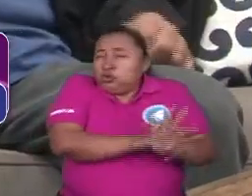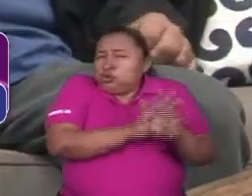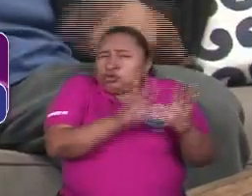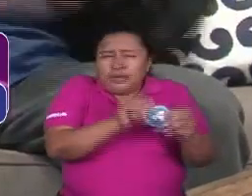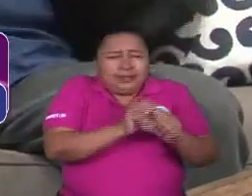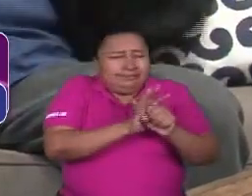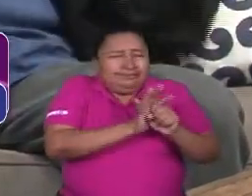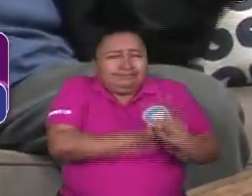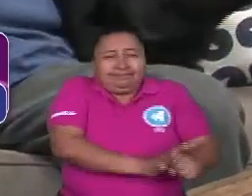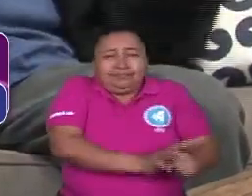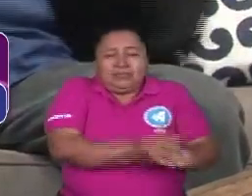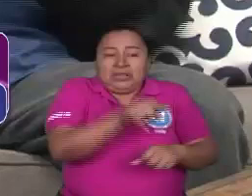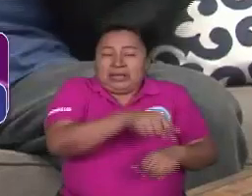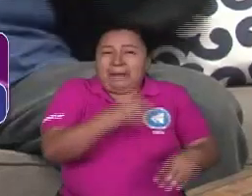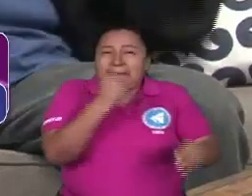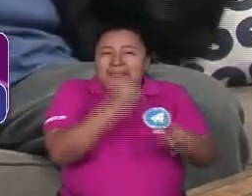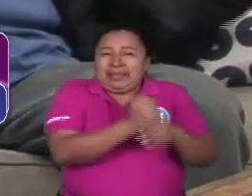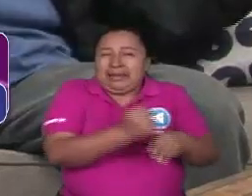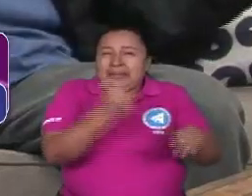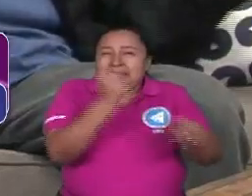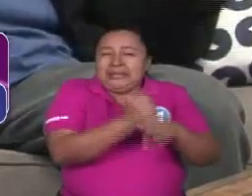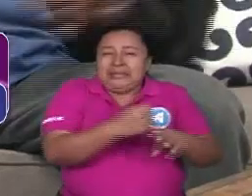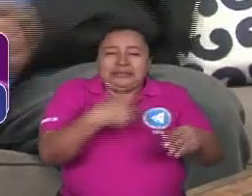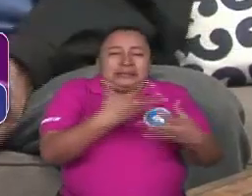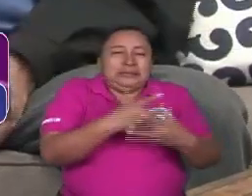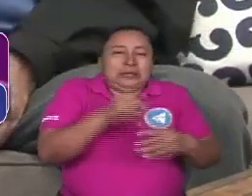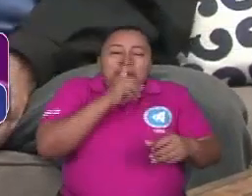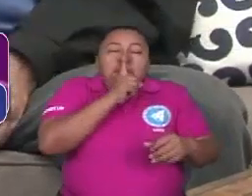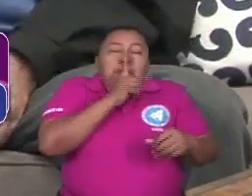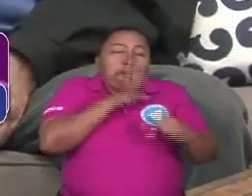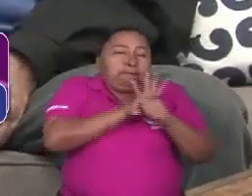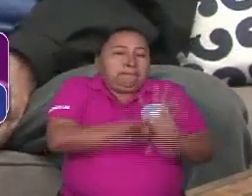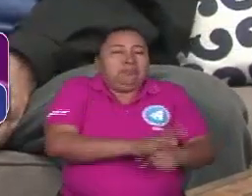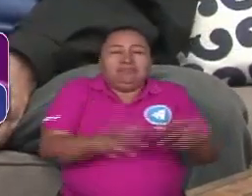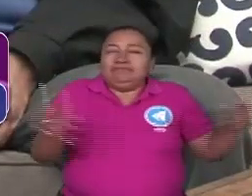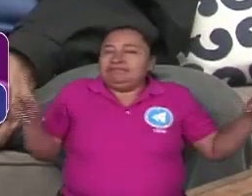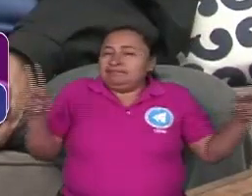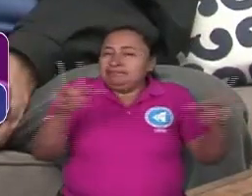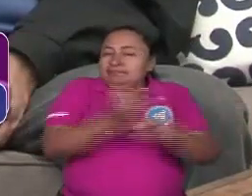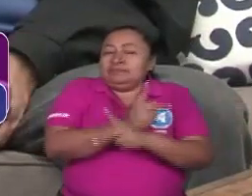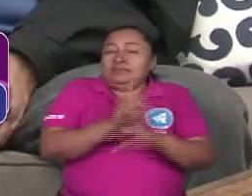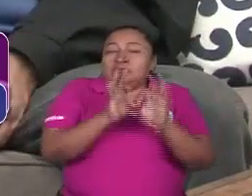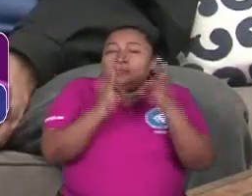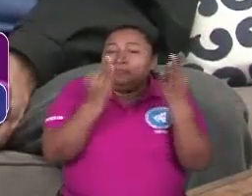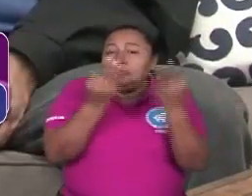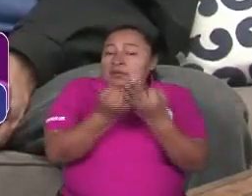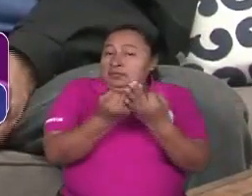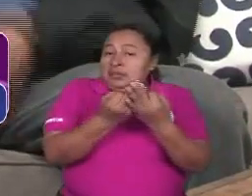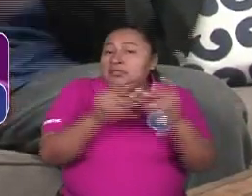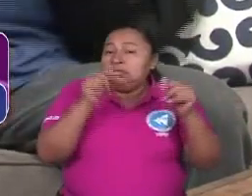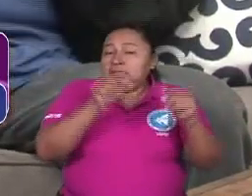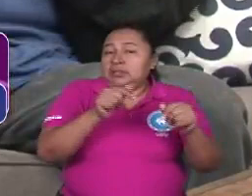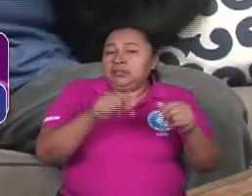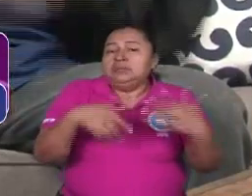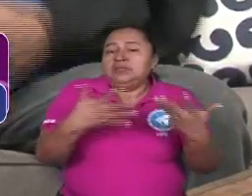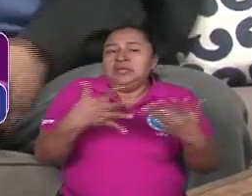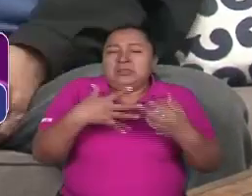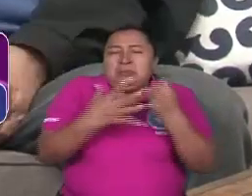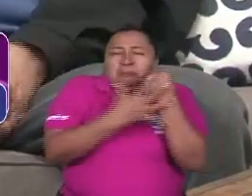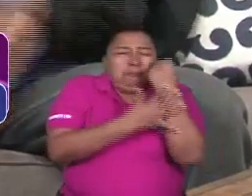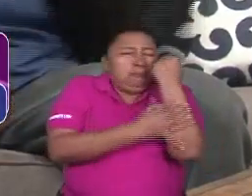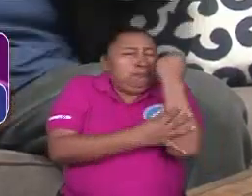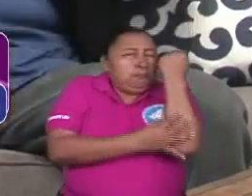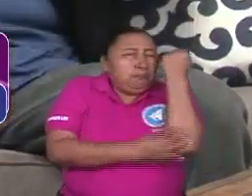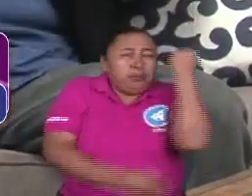del asesinato, del crimen, de la represión brutal de la familia, de la miseria